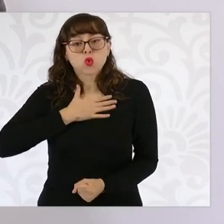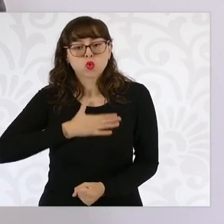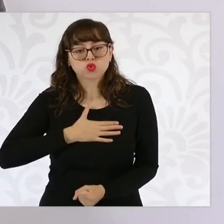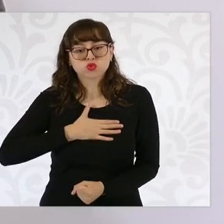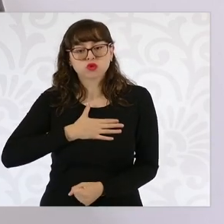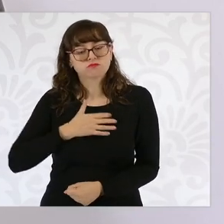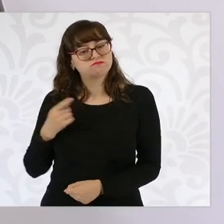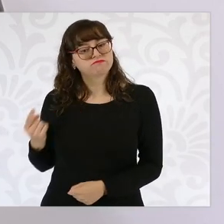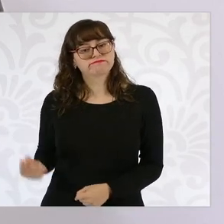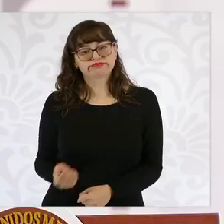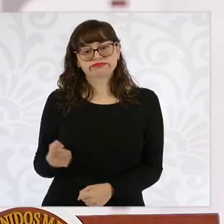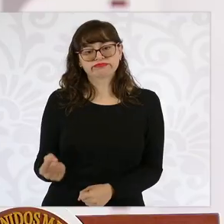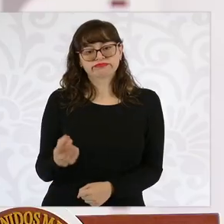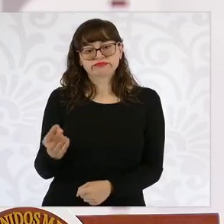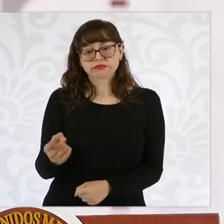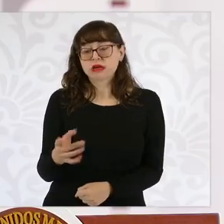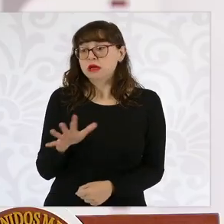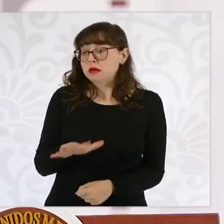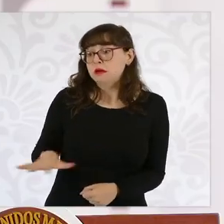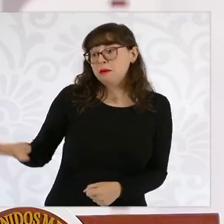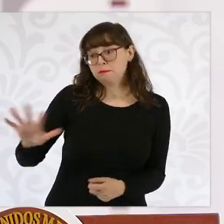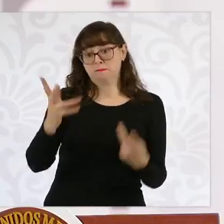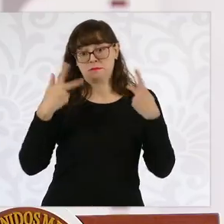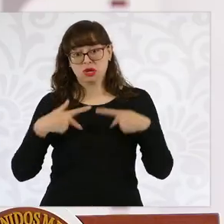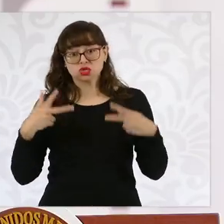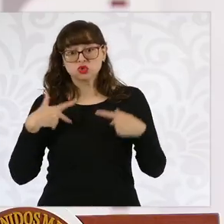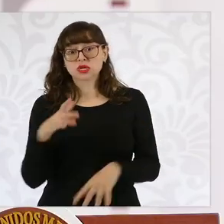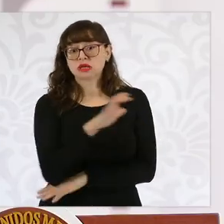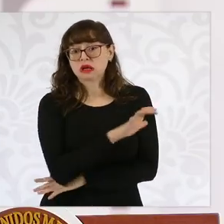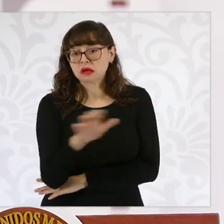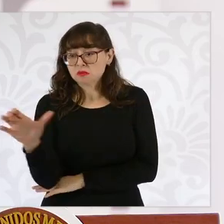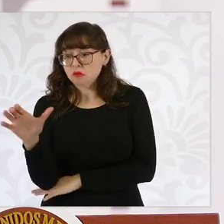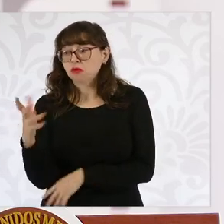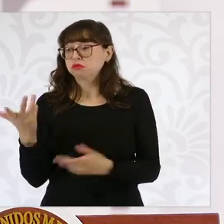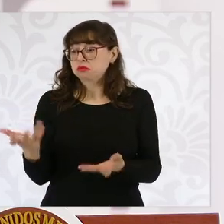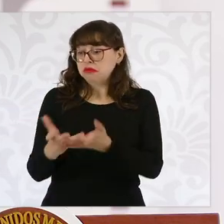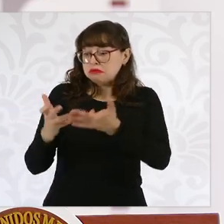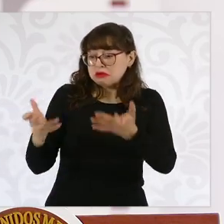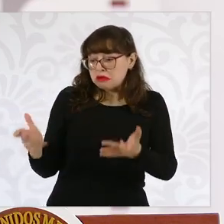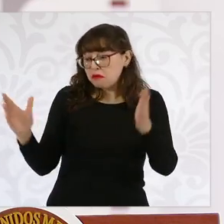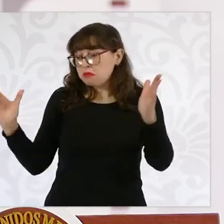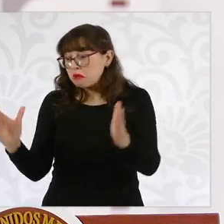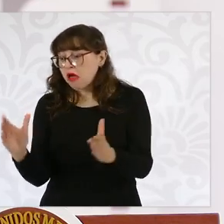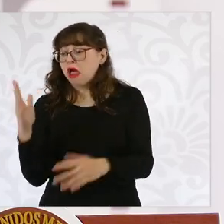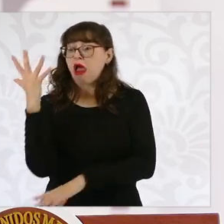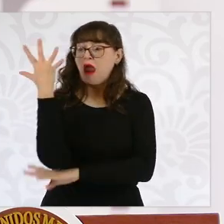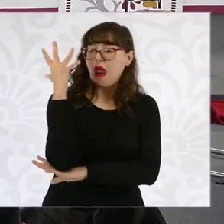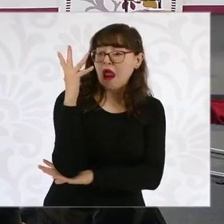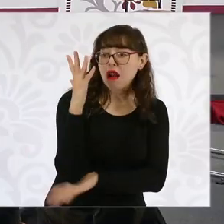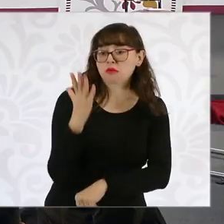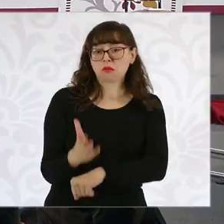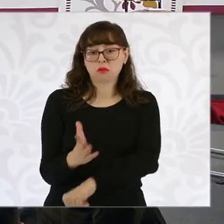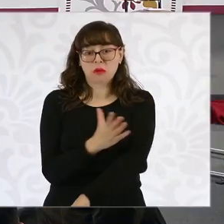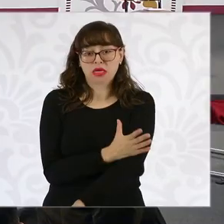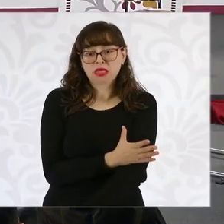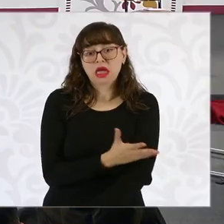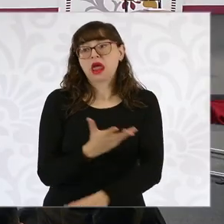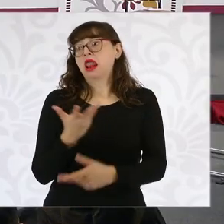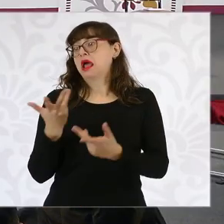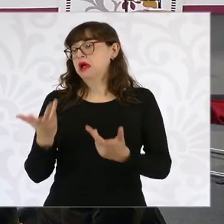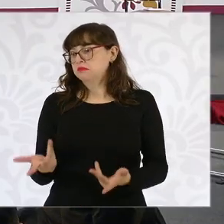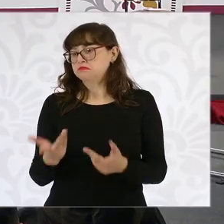cultiven sus tierras con árboles frutales, maderables y especies que requieren ser procesadas, que son